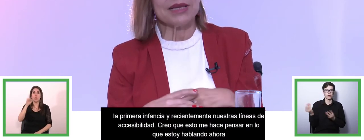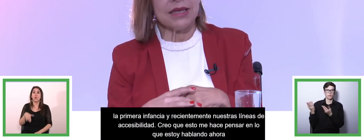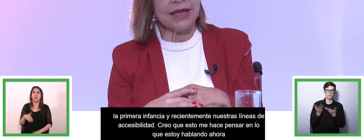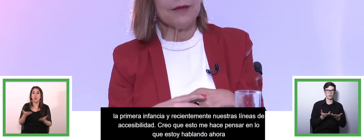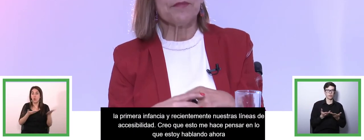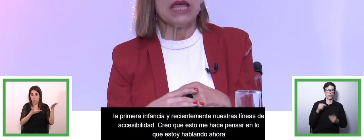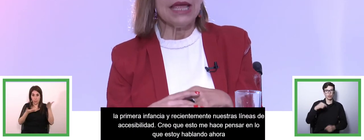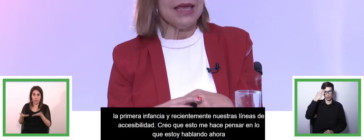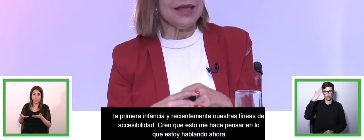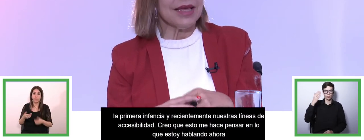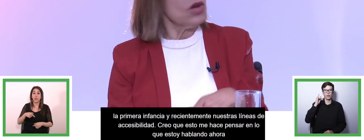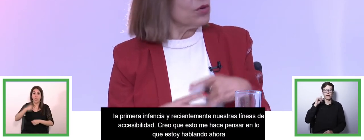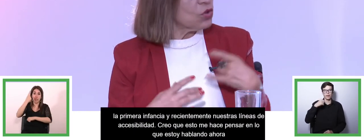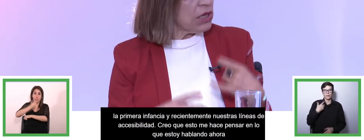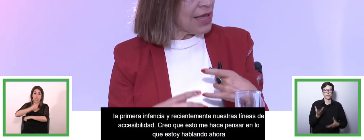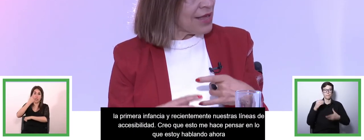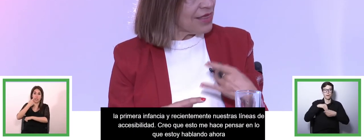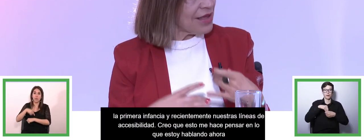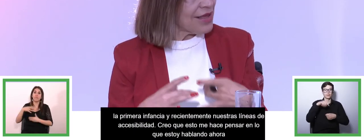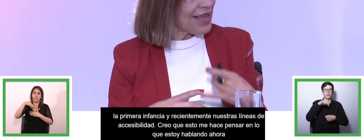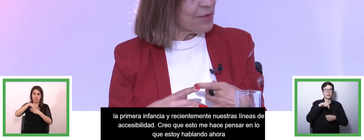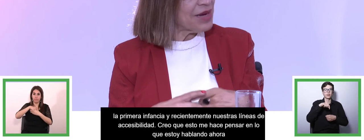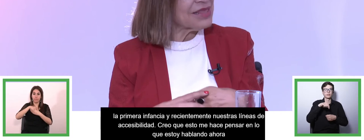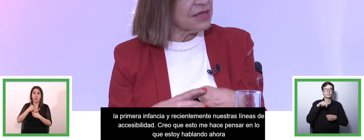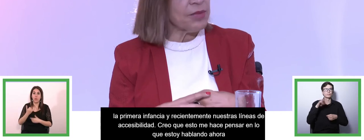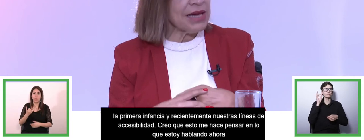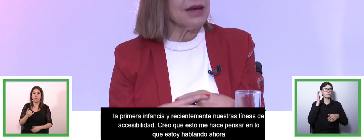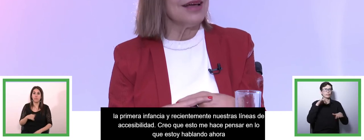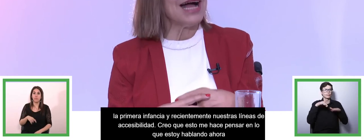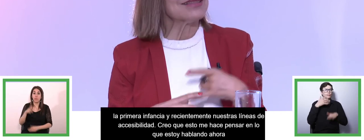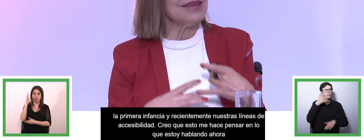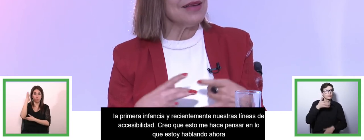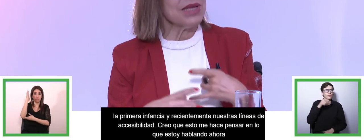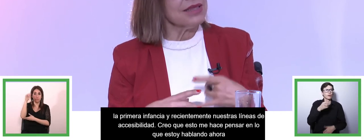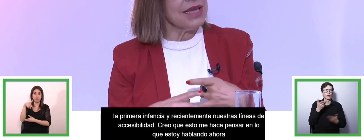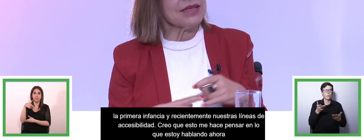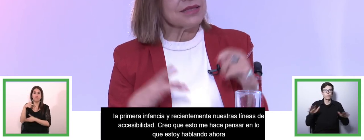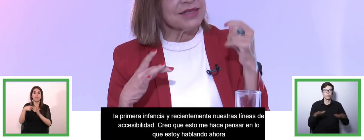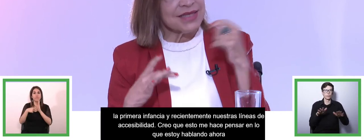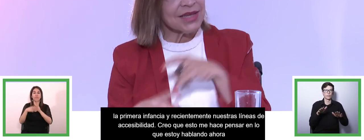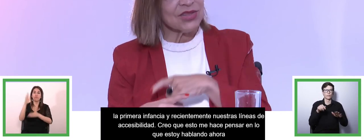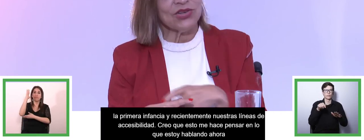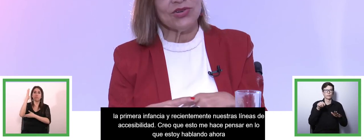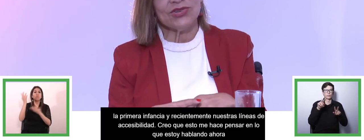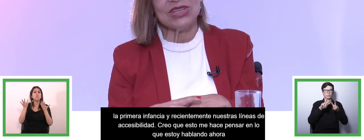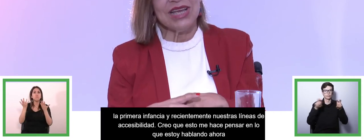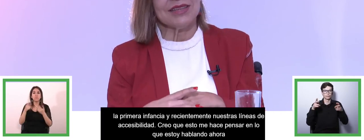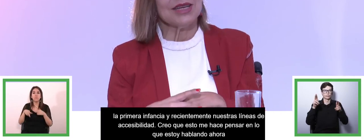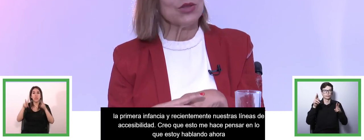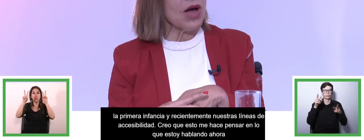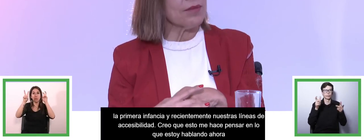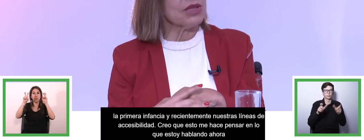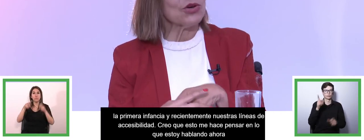discapacidad y tengo la oportunidad de participar activamente en ciertos